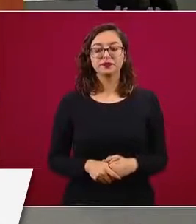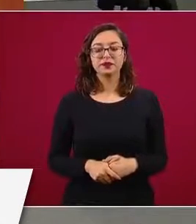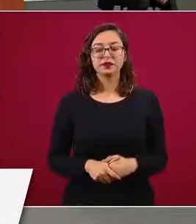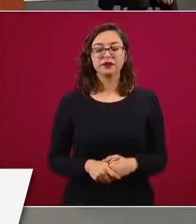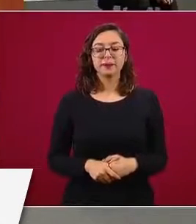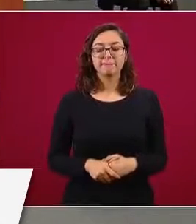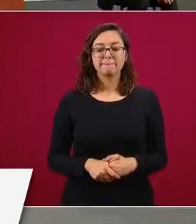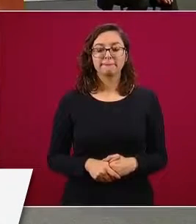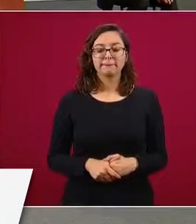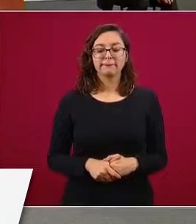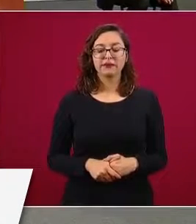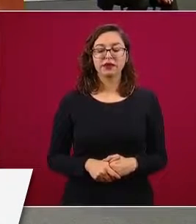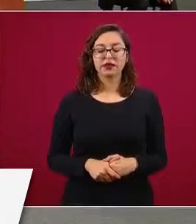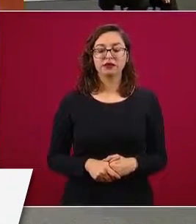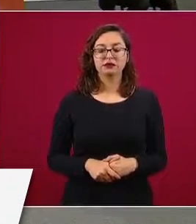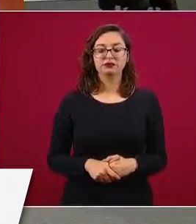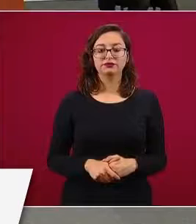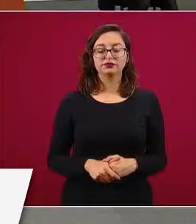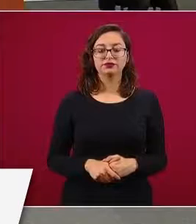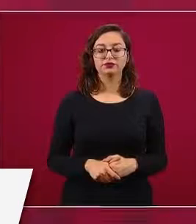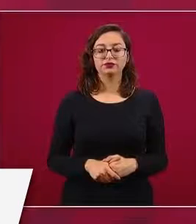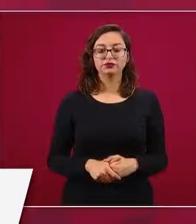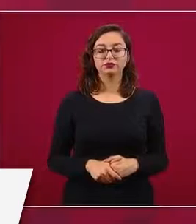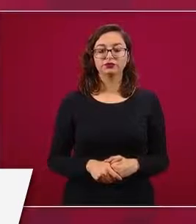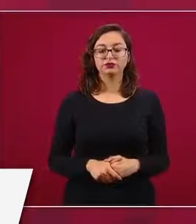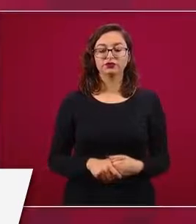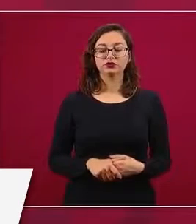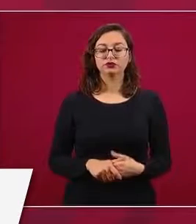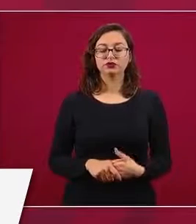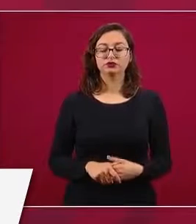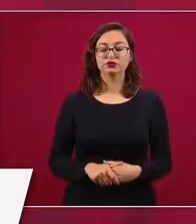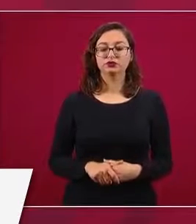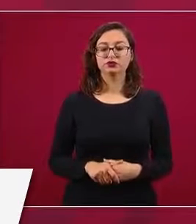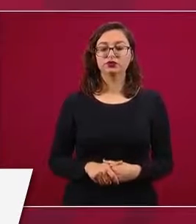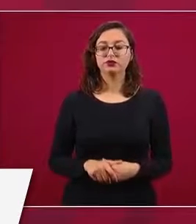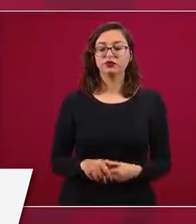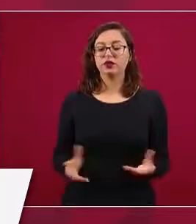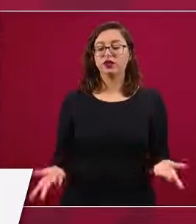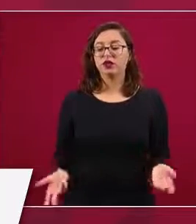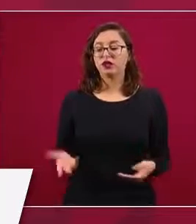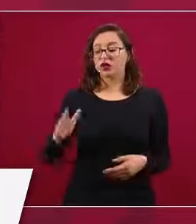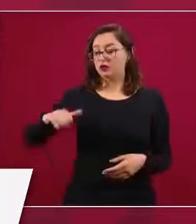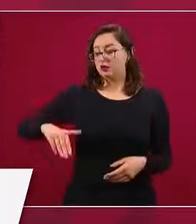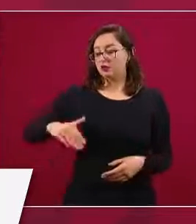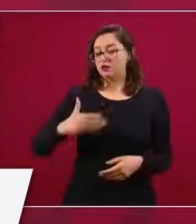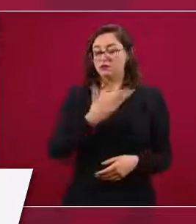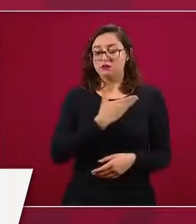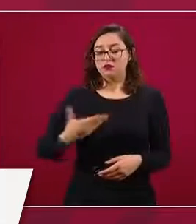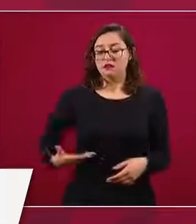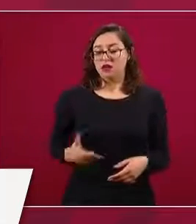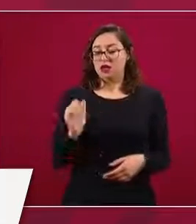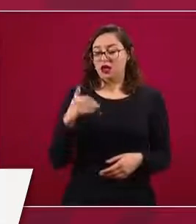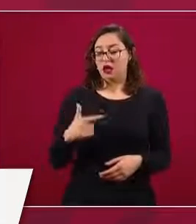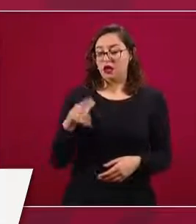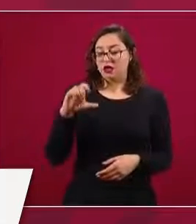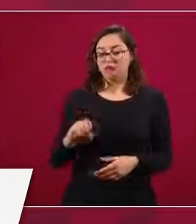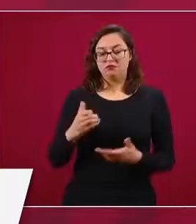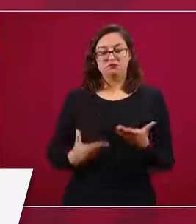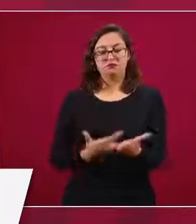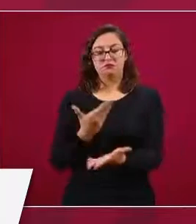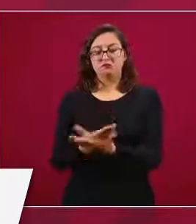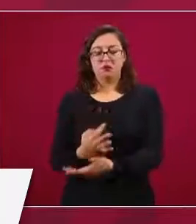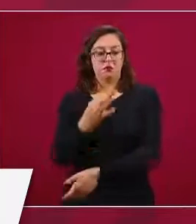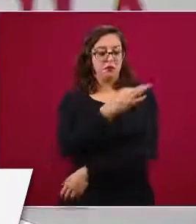La posición del Gobierno de México ha sido la que señaló el señor Presidente de la República, Andrés Manuel López Obrador, que debe haber una